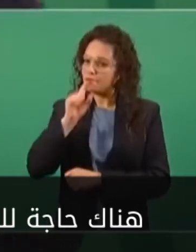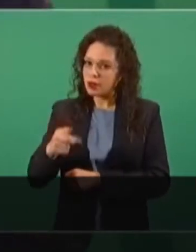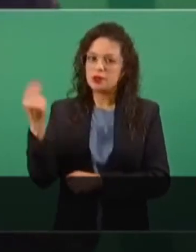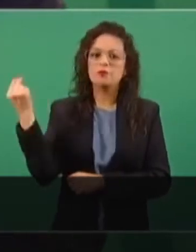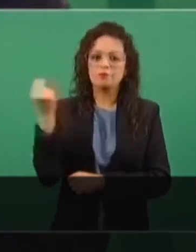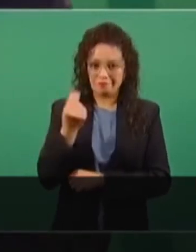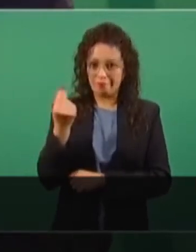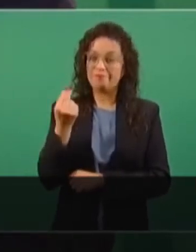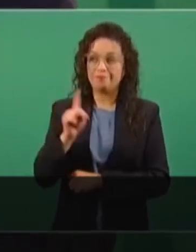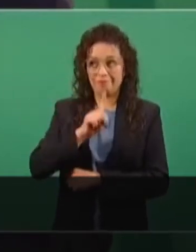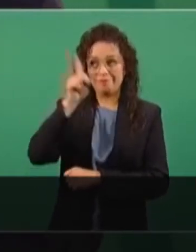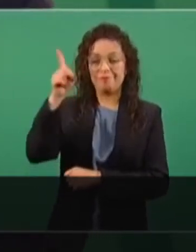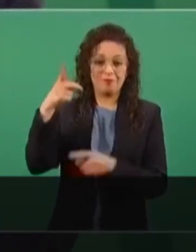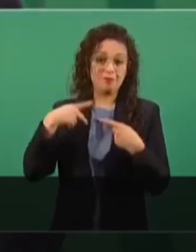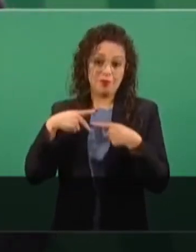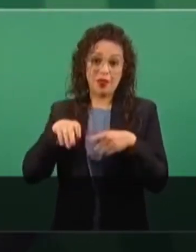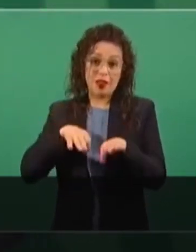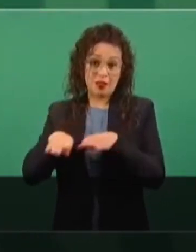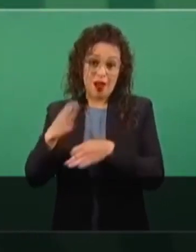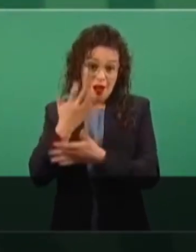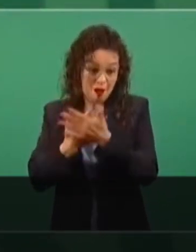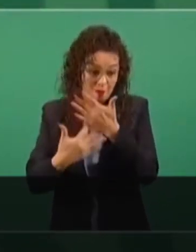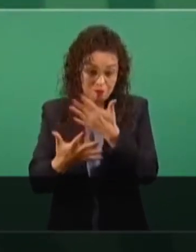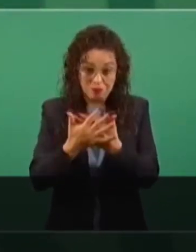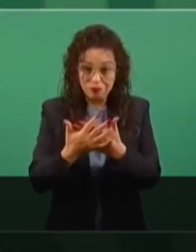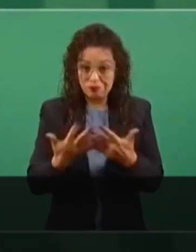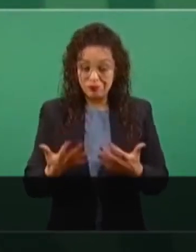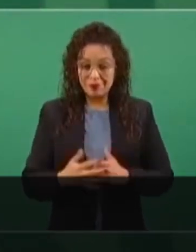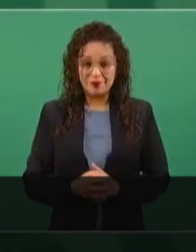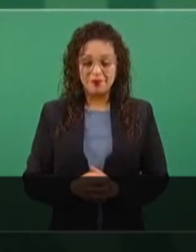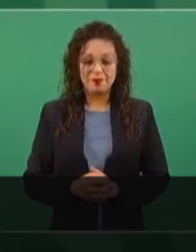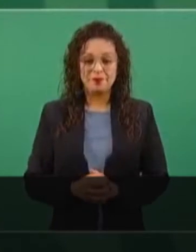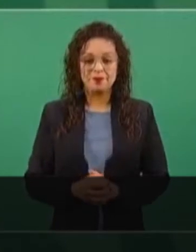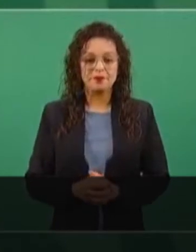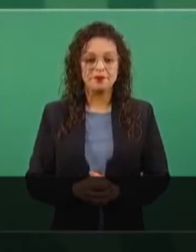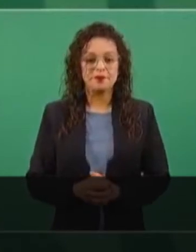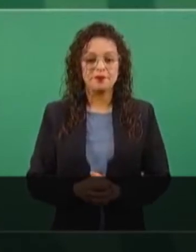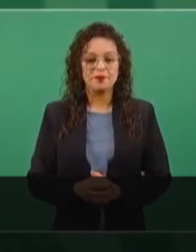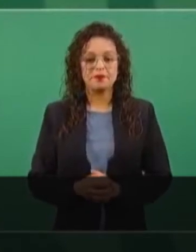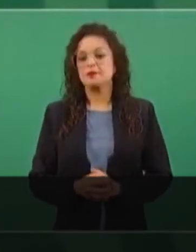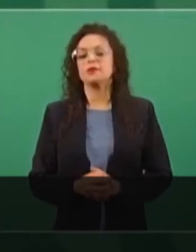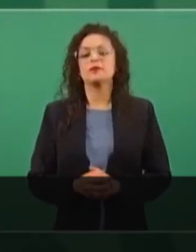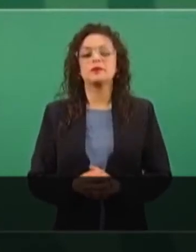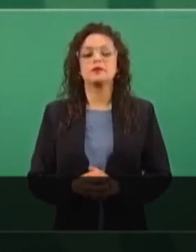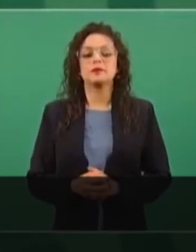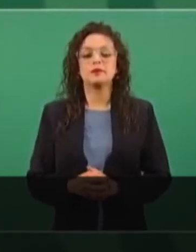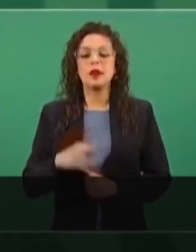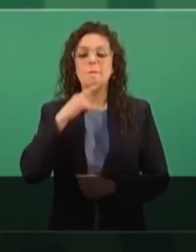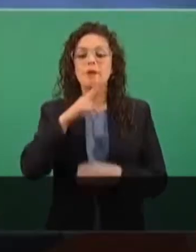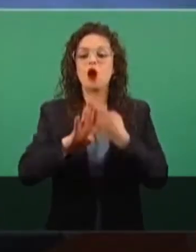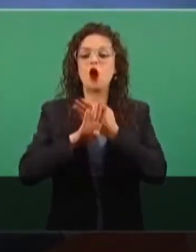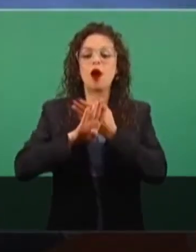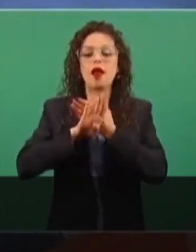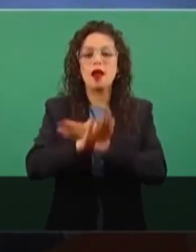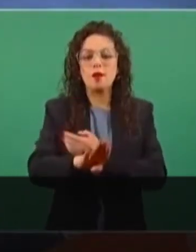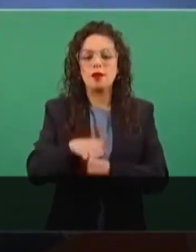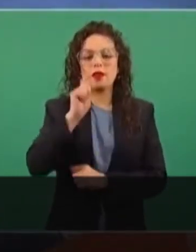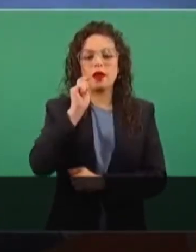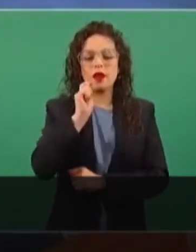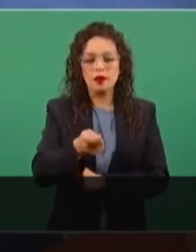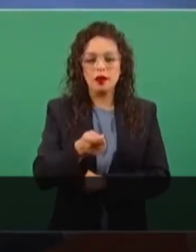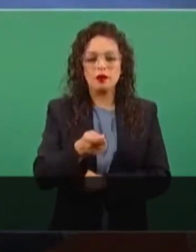en vez de la ilegalidad por